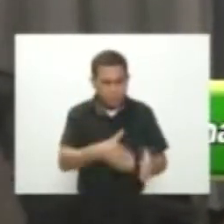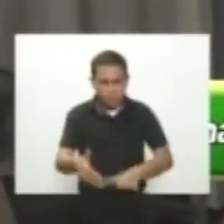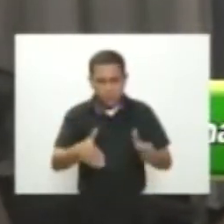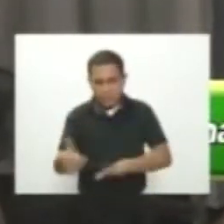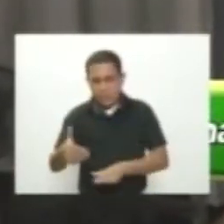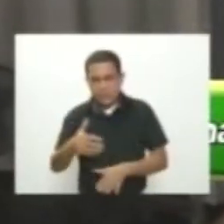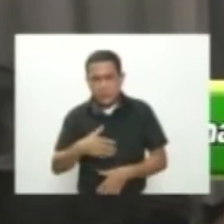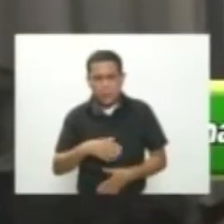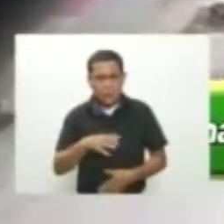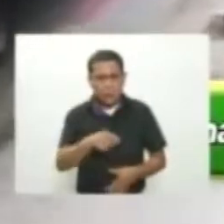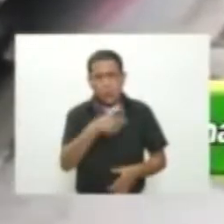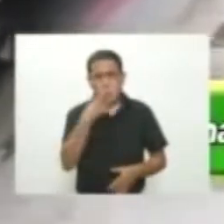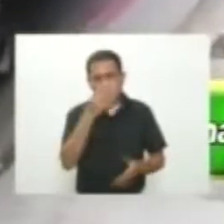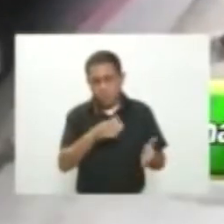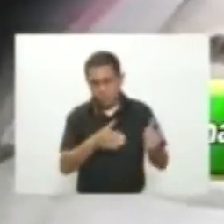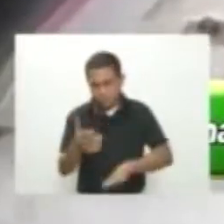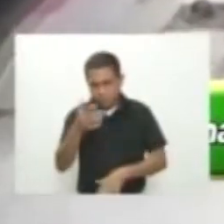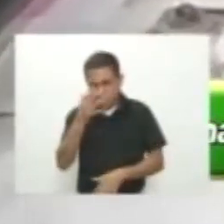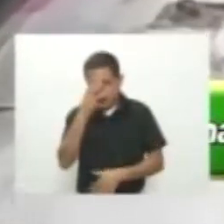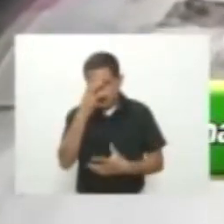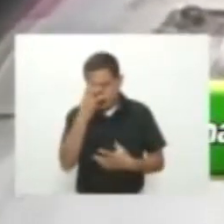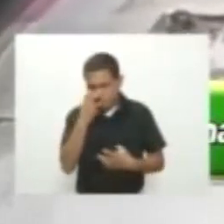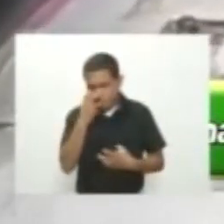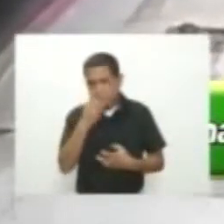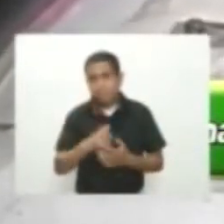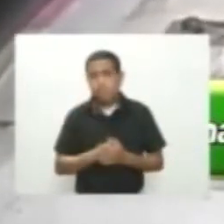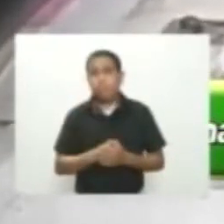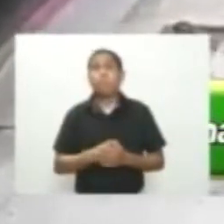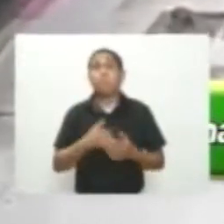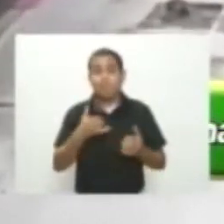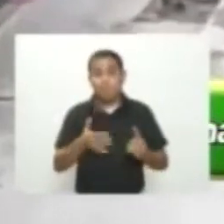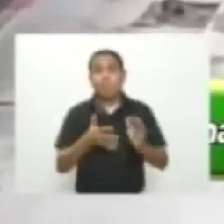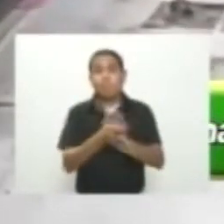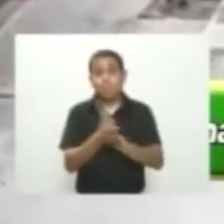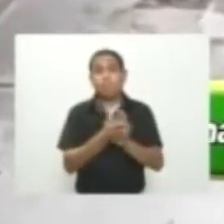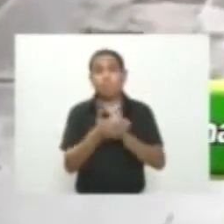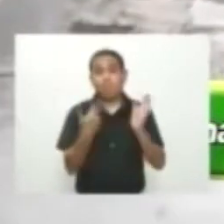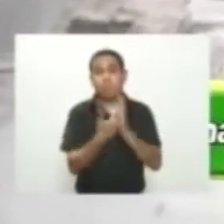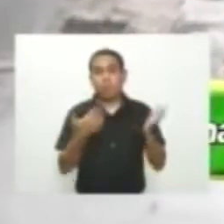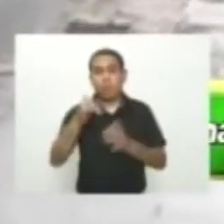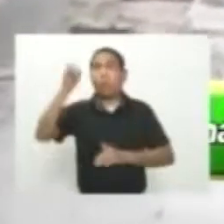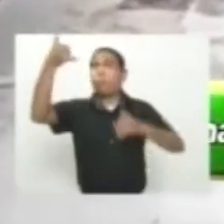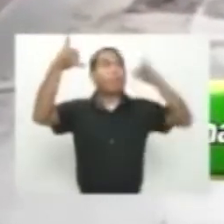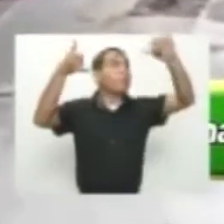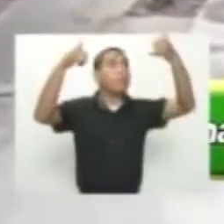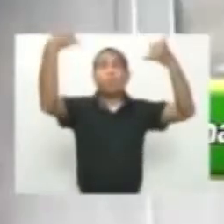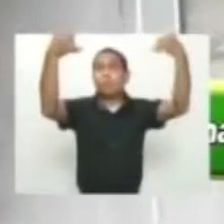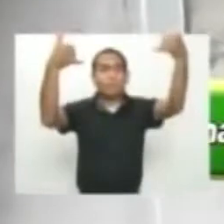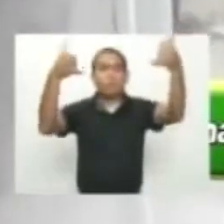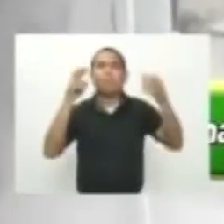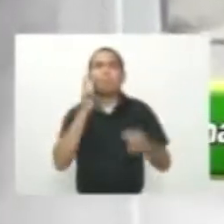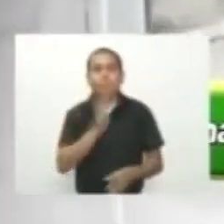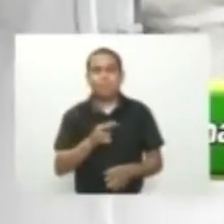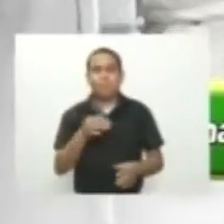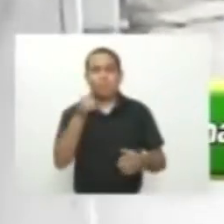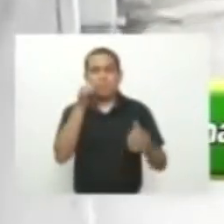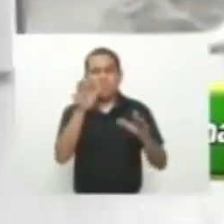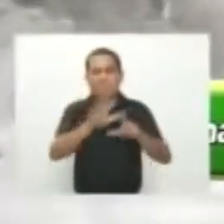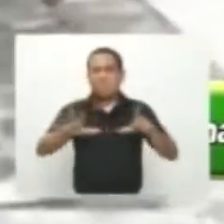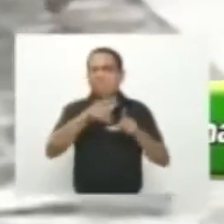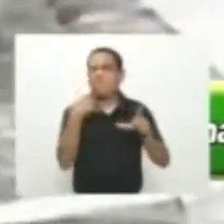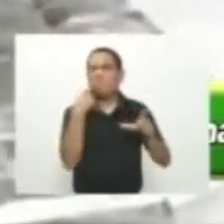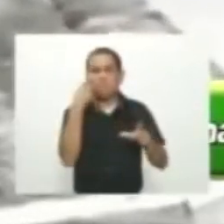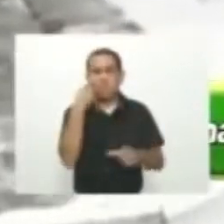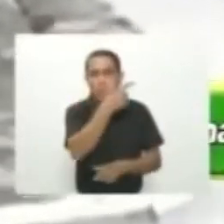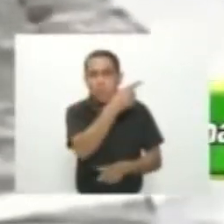se nos murió Estos angustiosos momentos quedaron registrados en cámaras de seguridad En el video se observa que primero pasa un